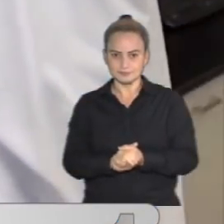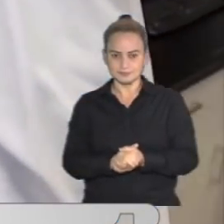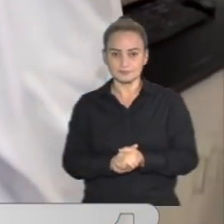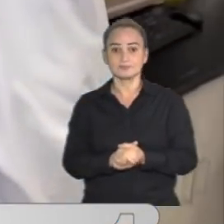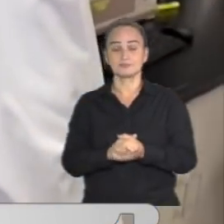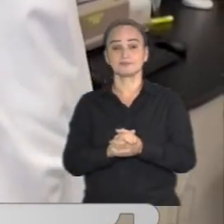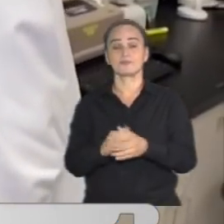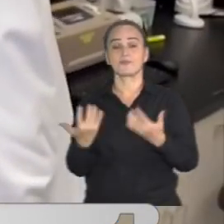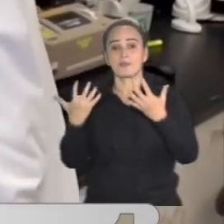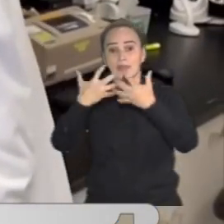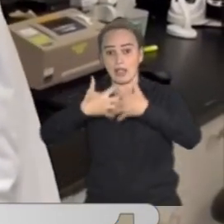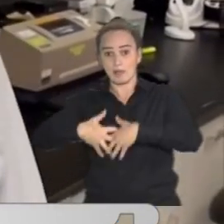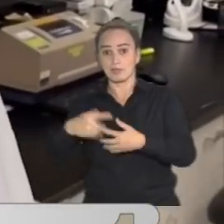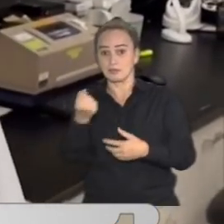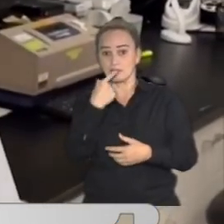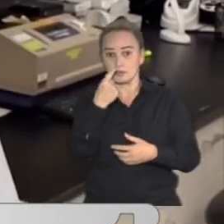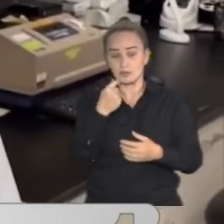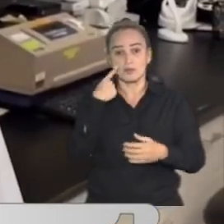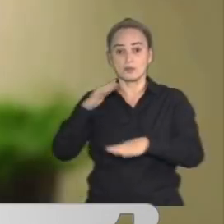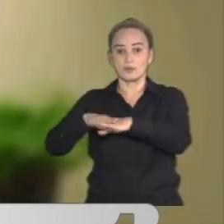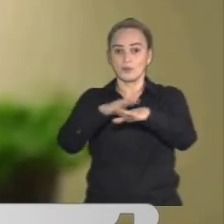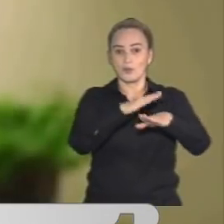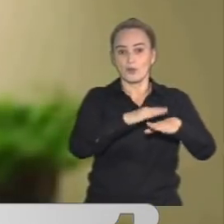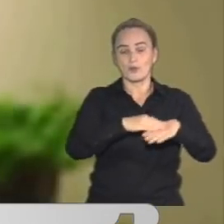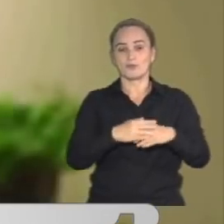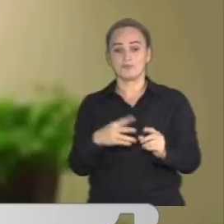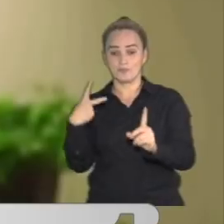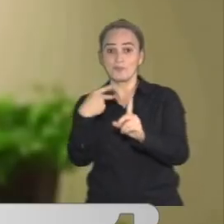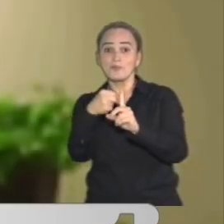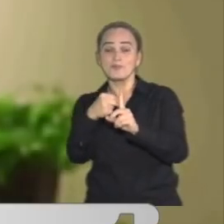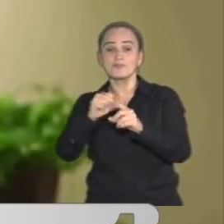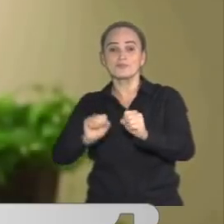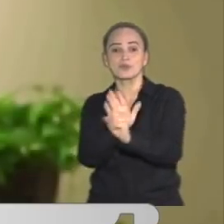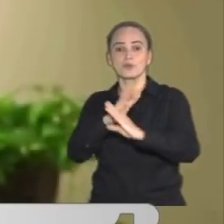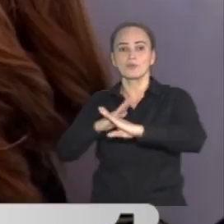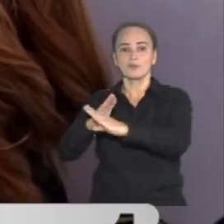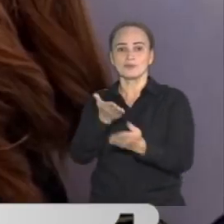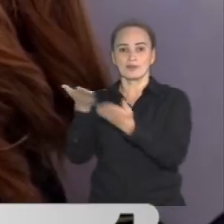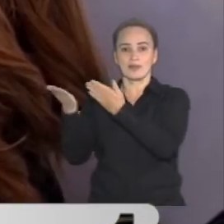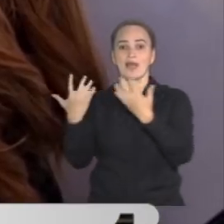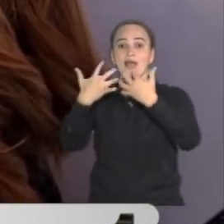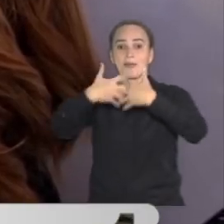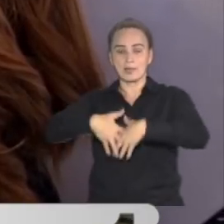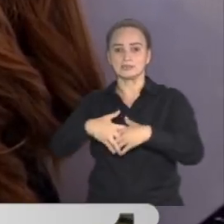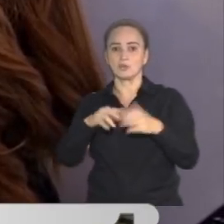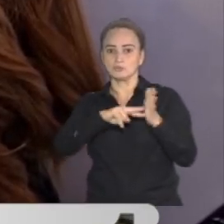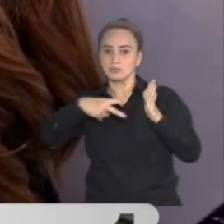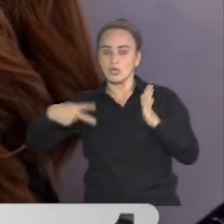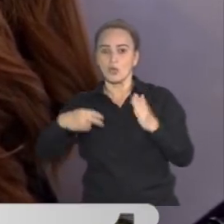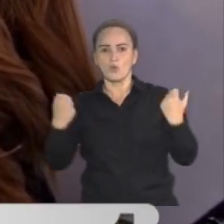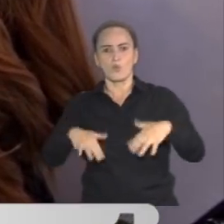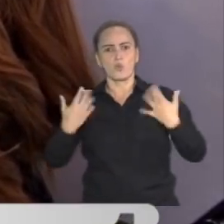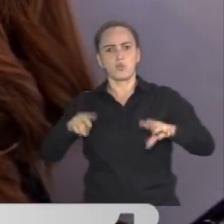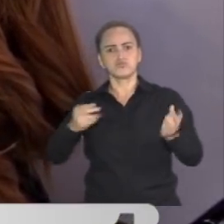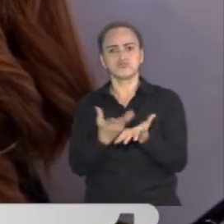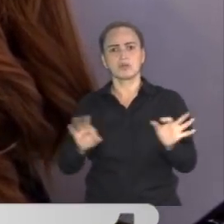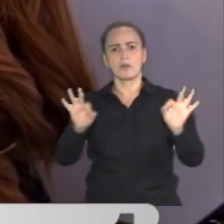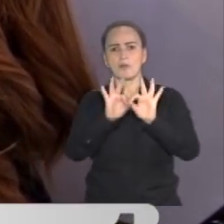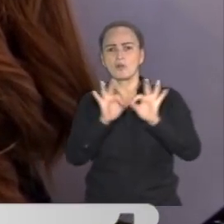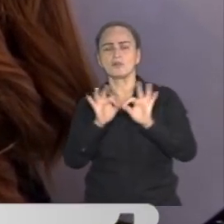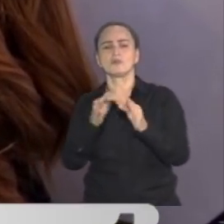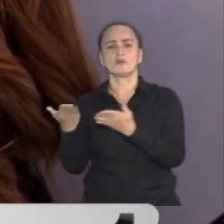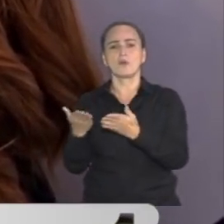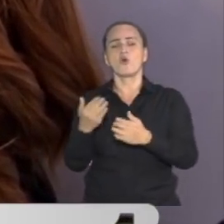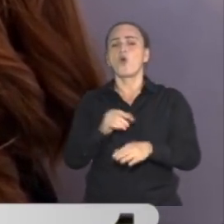La Agencia Europea de Medicamentos dio luz verde a la vacuna anti-COVID de Novavax, que utiliza una tecnología más clásica respecto a las